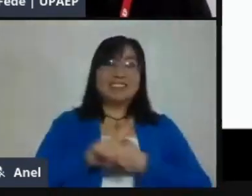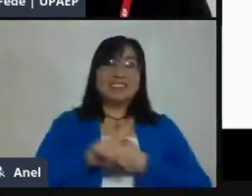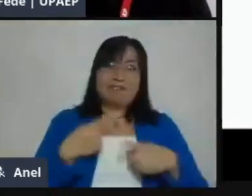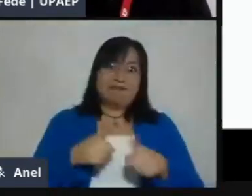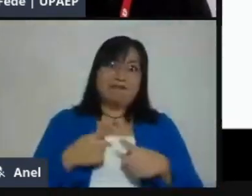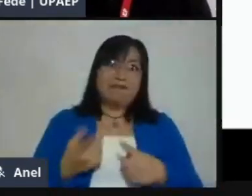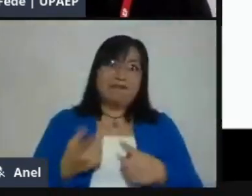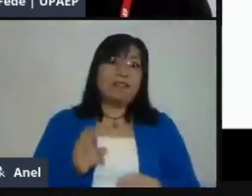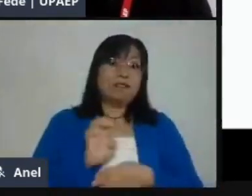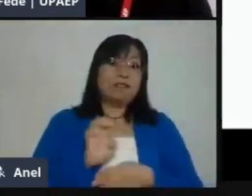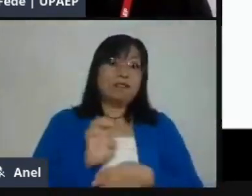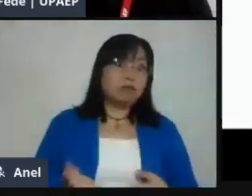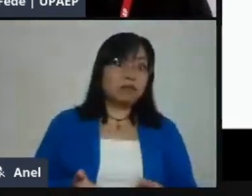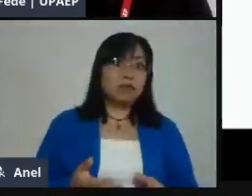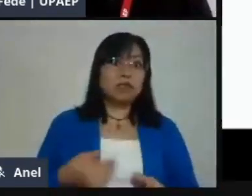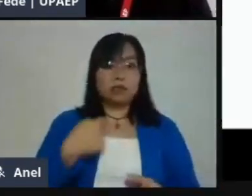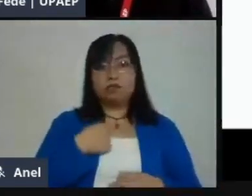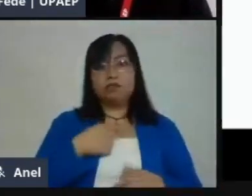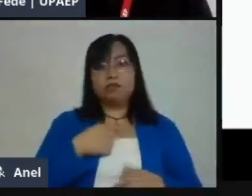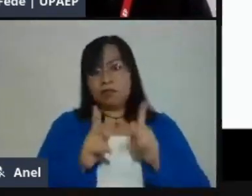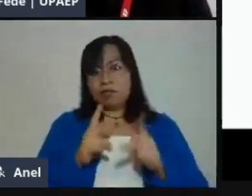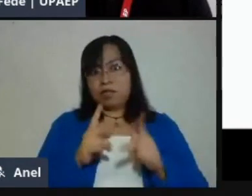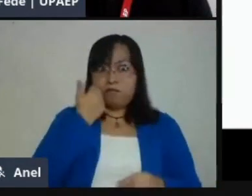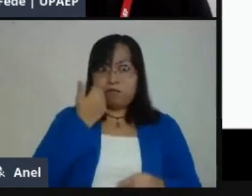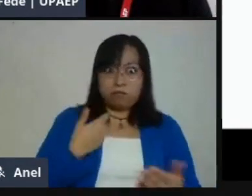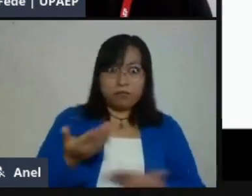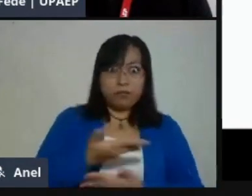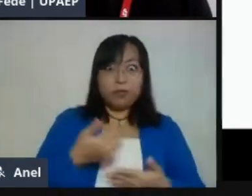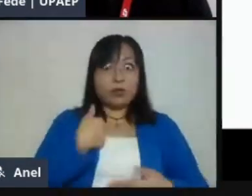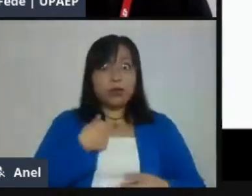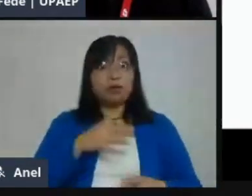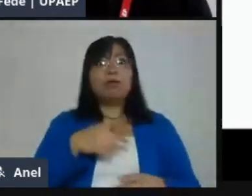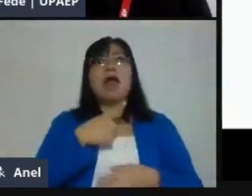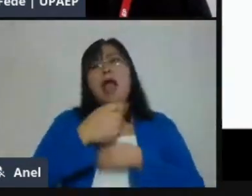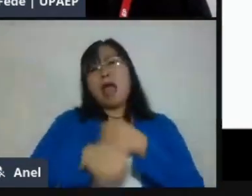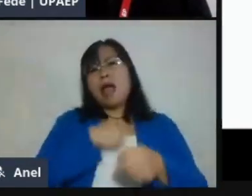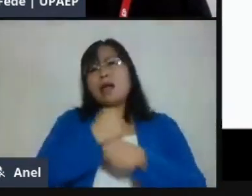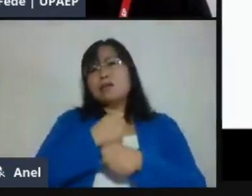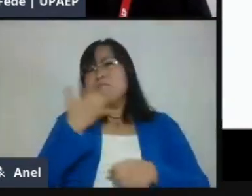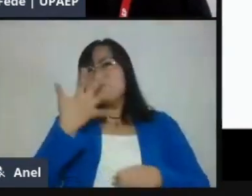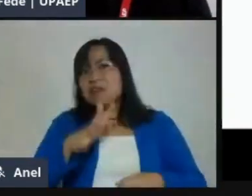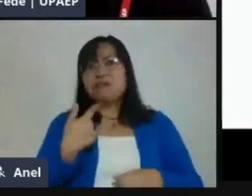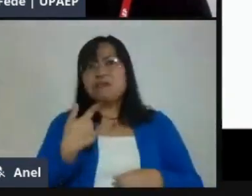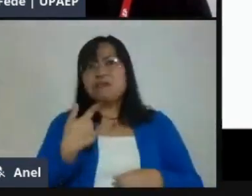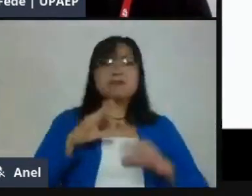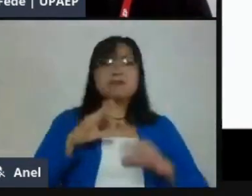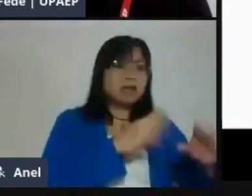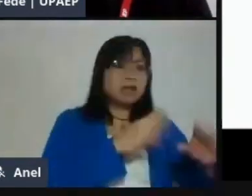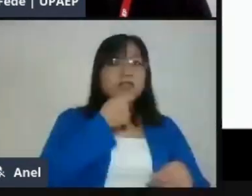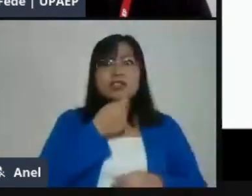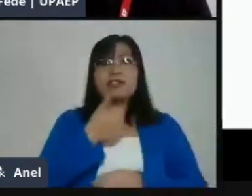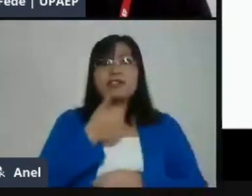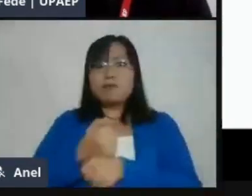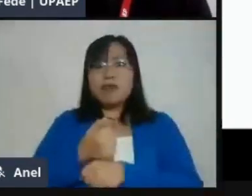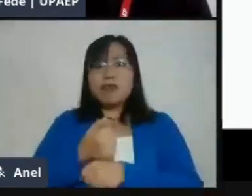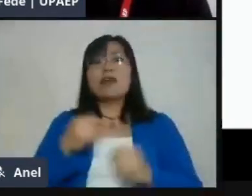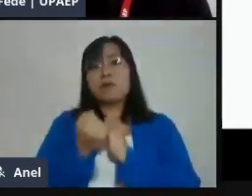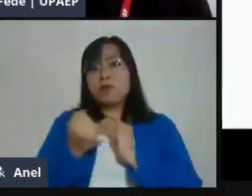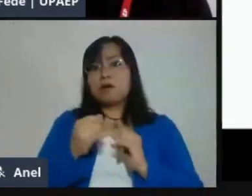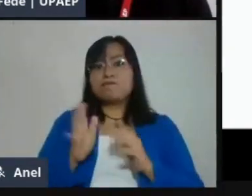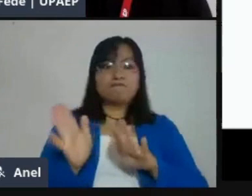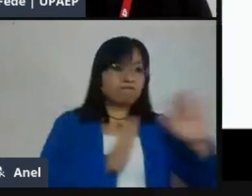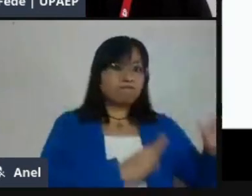años y ya tengo algunos años también trabajando con maestros para integrar la tecnología en el aula,